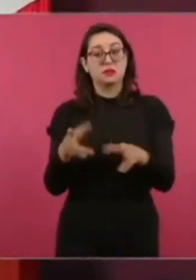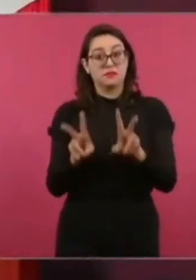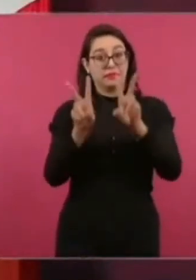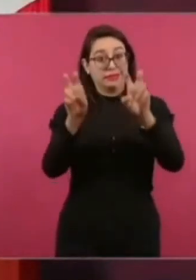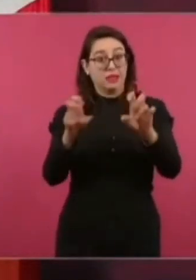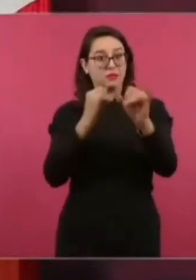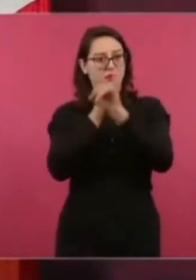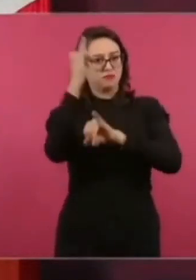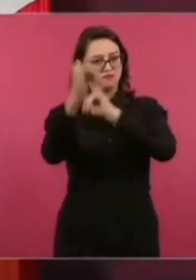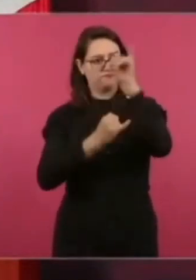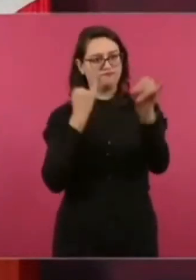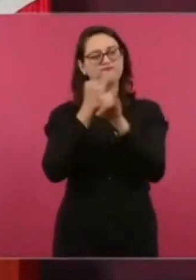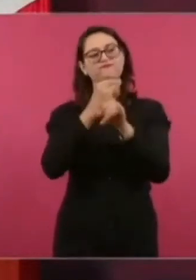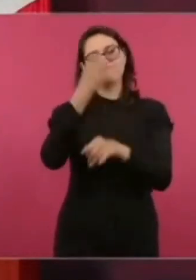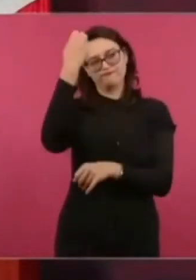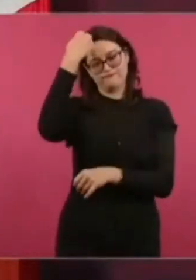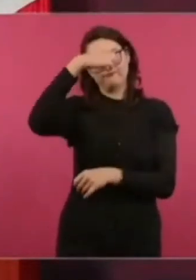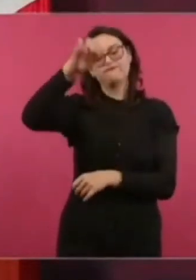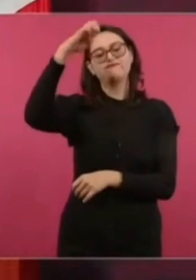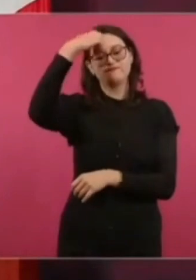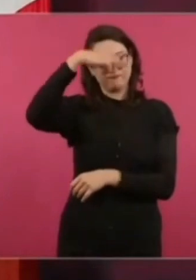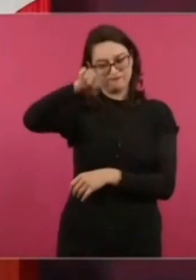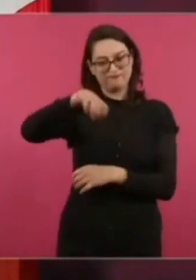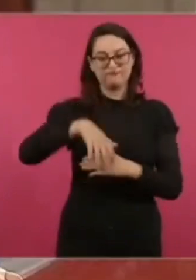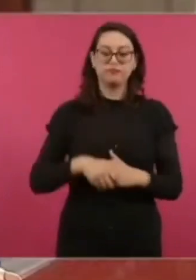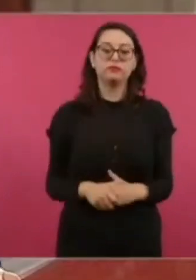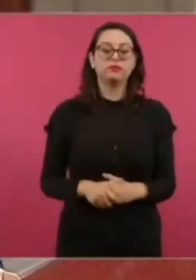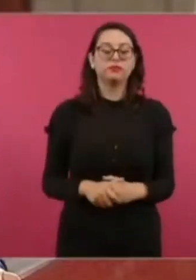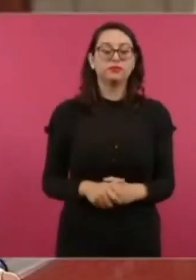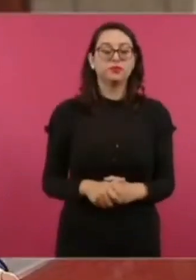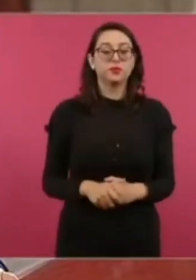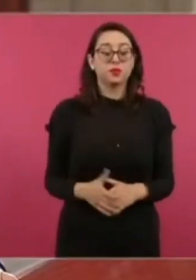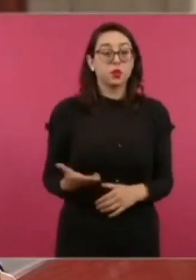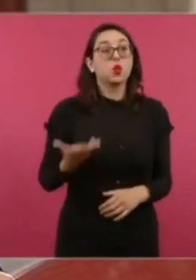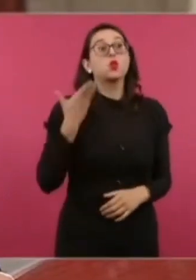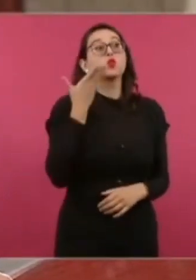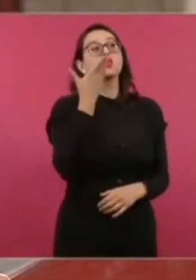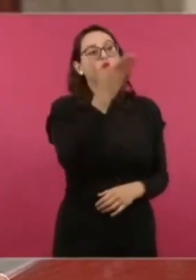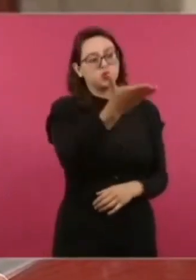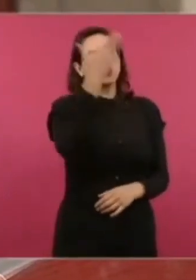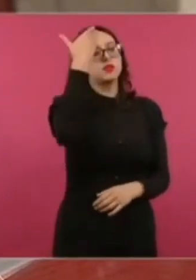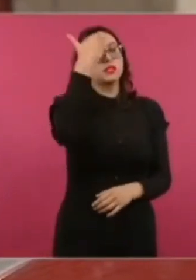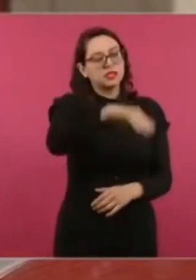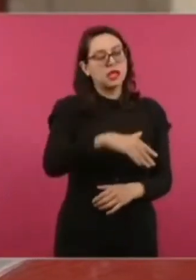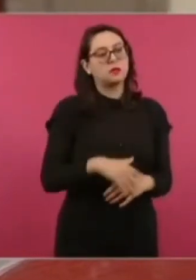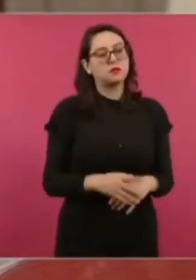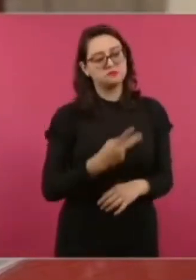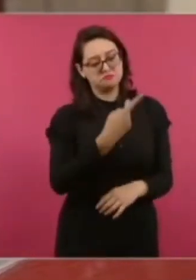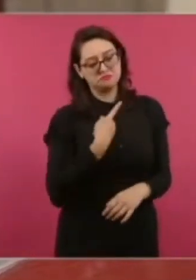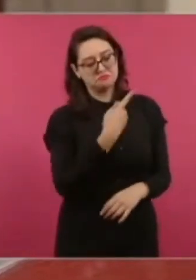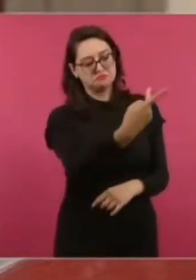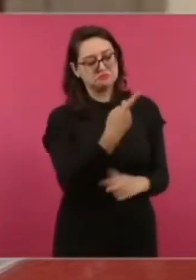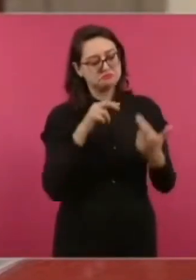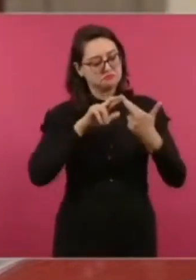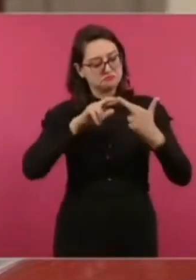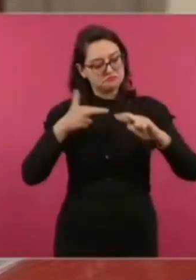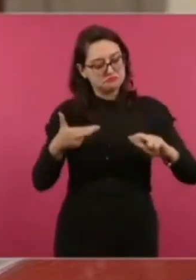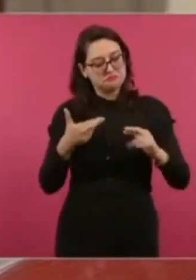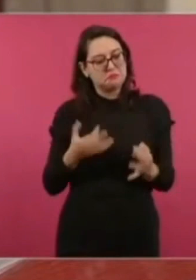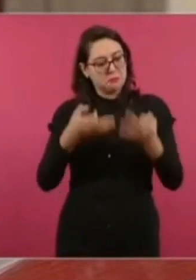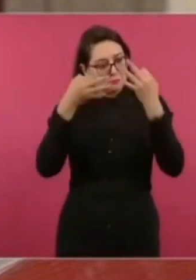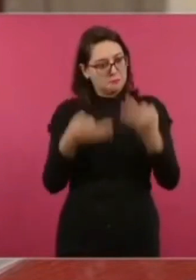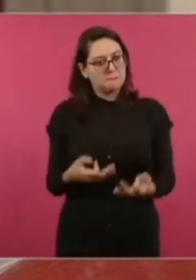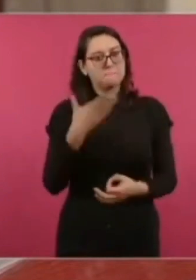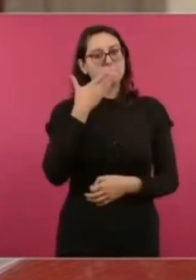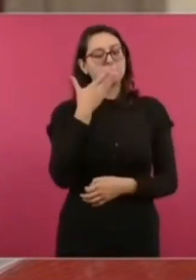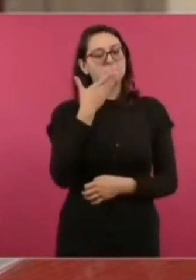Como usted sabe, nuestras relaciones marcan por buen camino. El Tratado Comercial